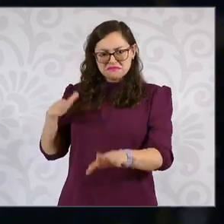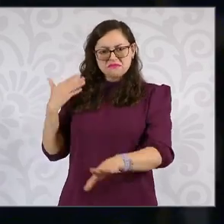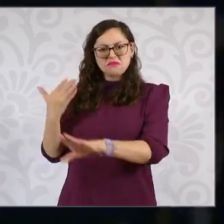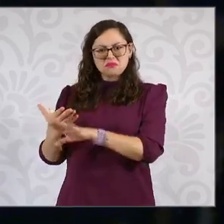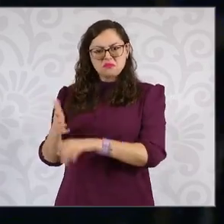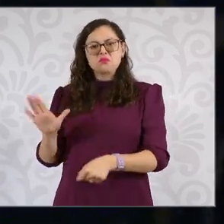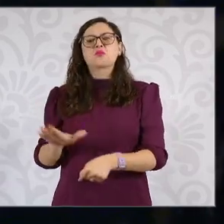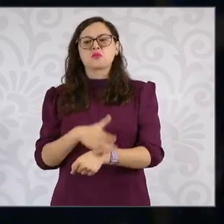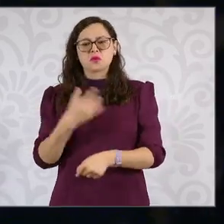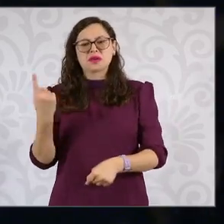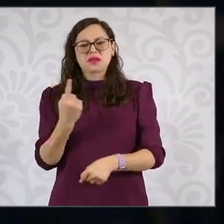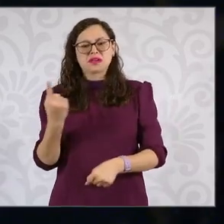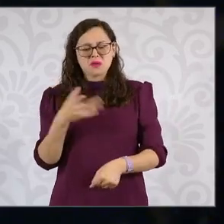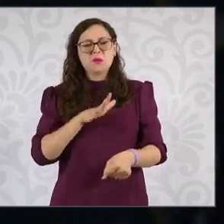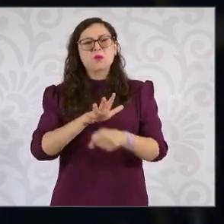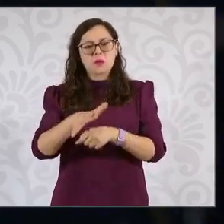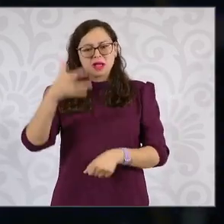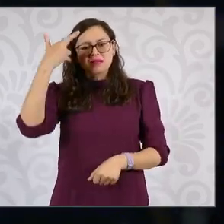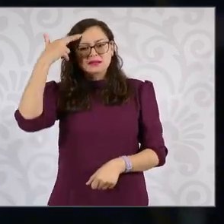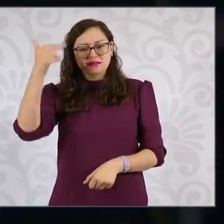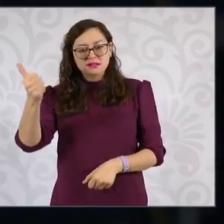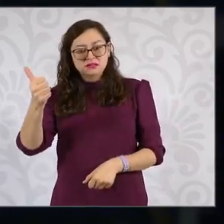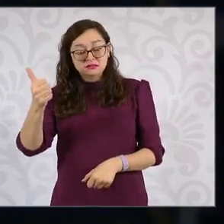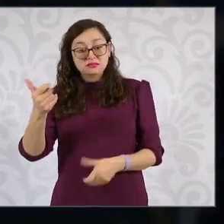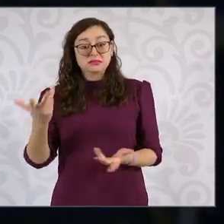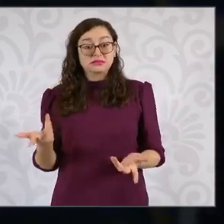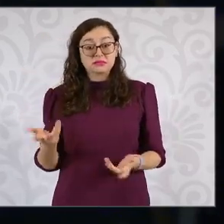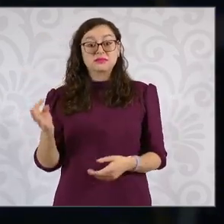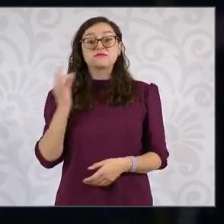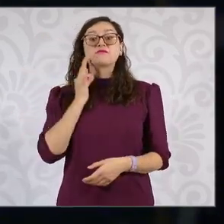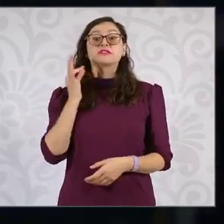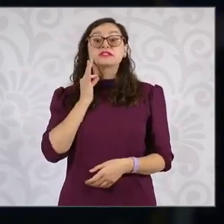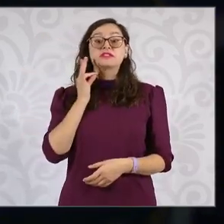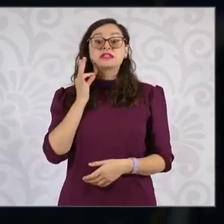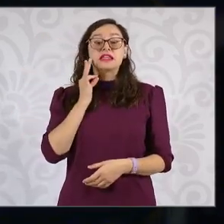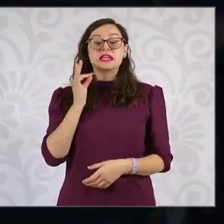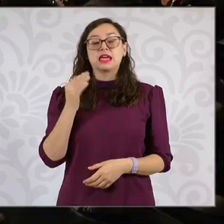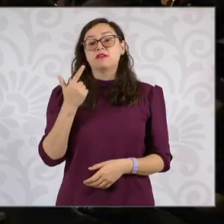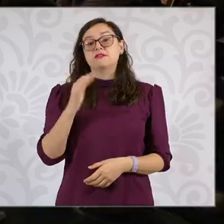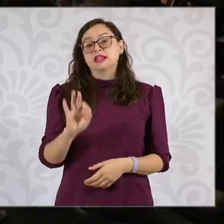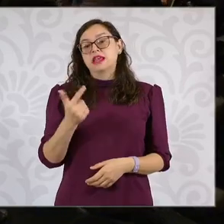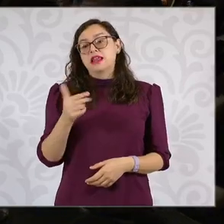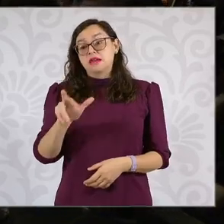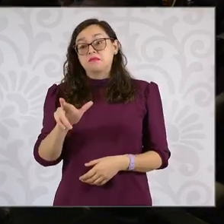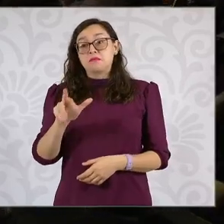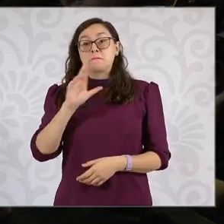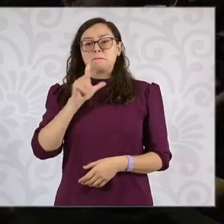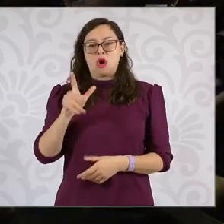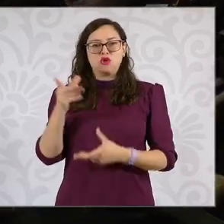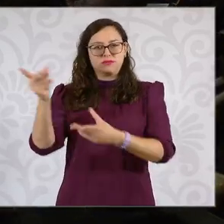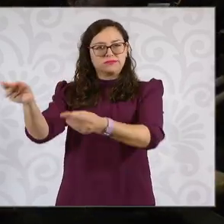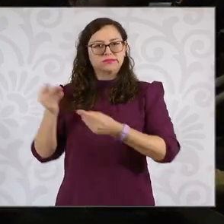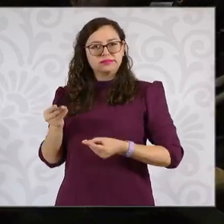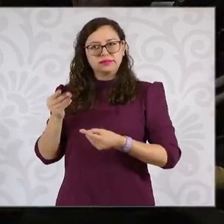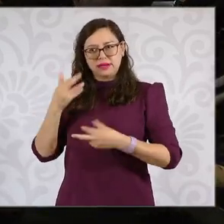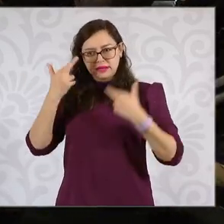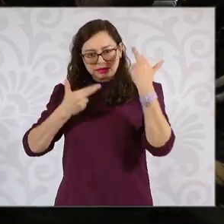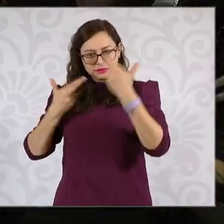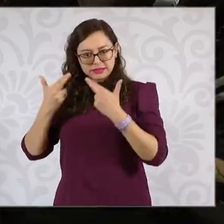y también si va a pedir a la Fiscalía General de la República que atraiga el caso. Sí, el día de hoy,